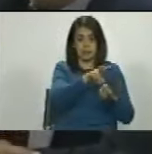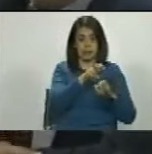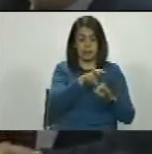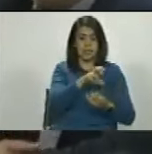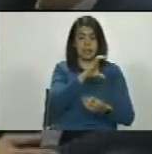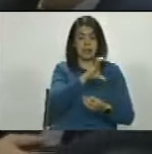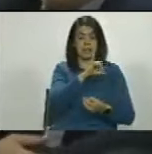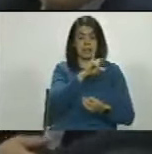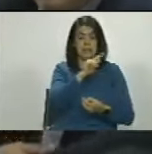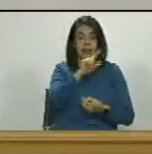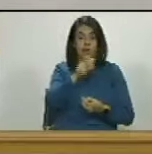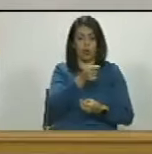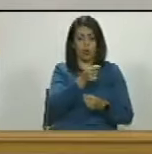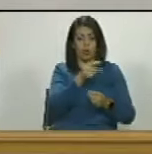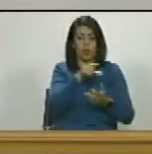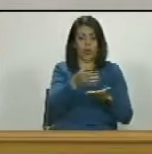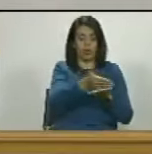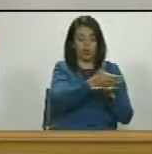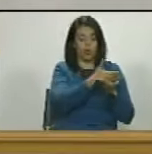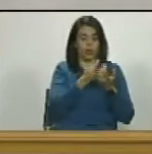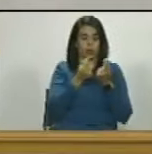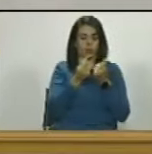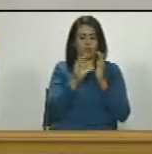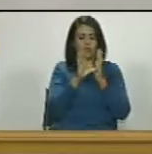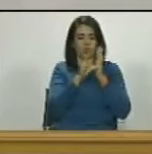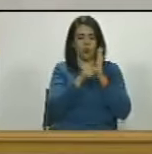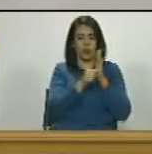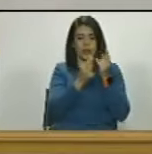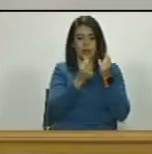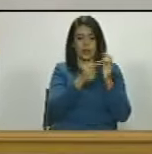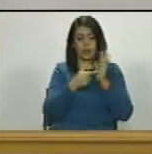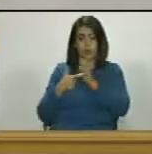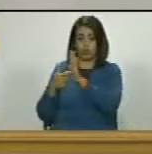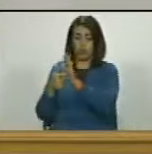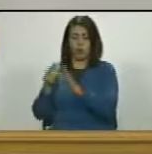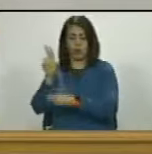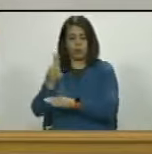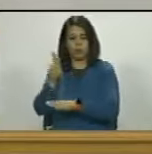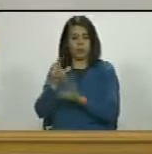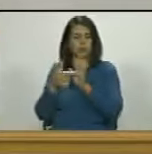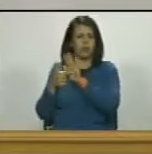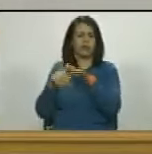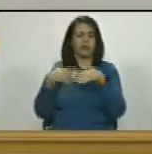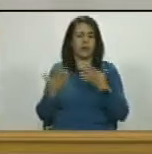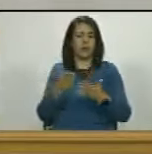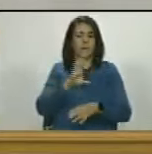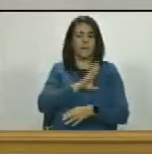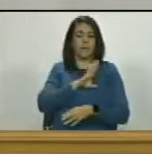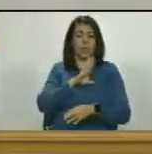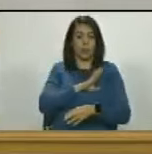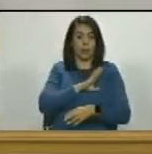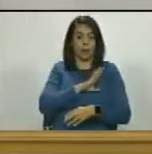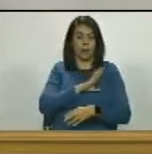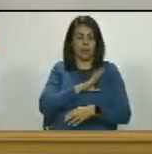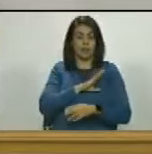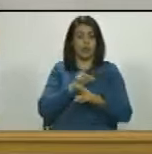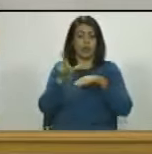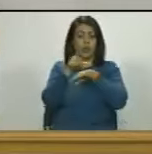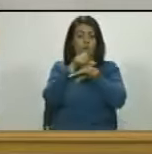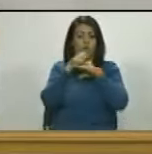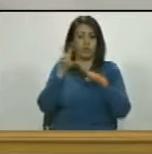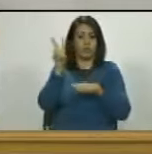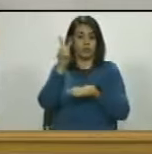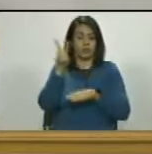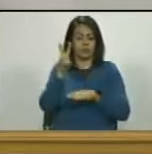piensa usted la barbaridad al Guaidó robarse esa plata y utilizarla demuestra la propiedad comillas del gobierno de